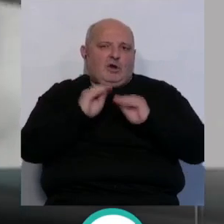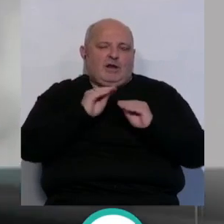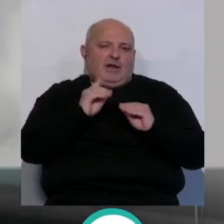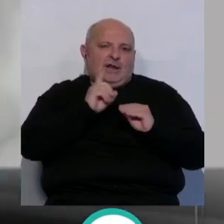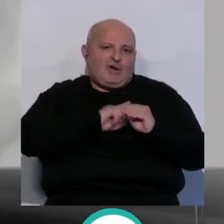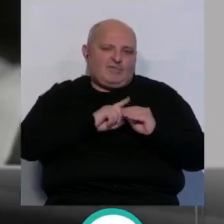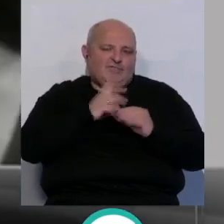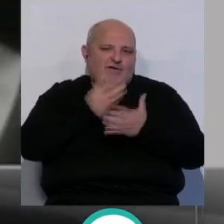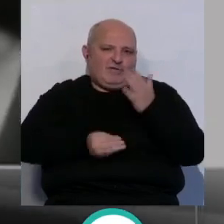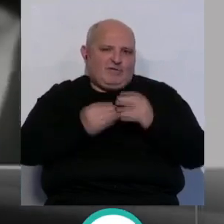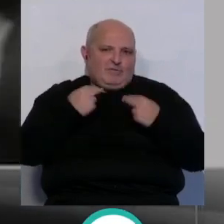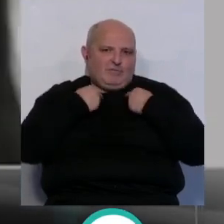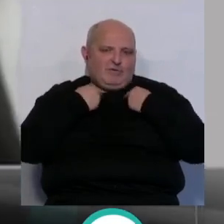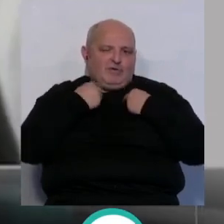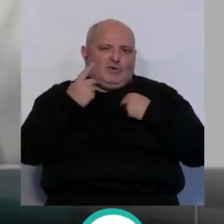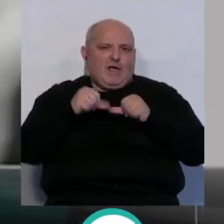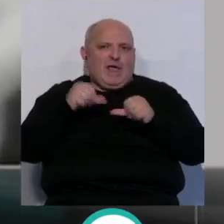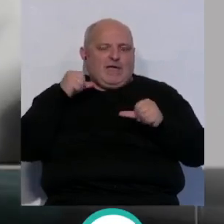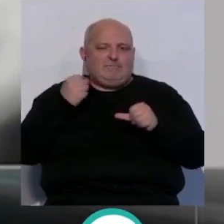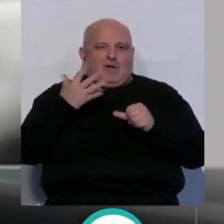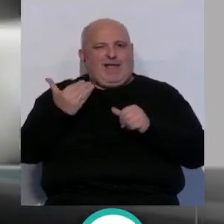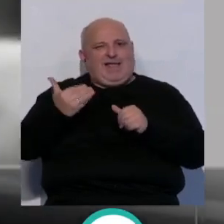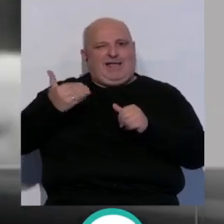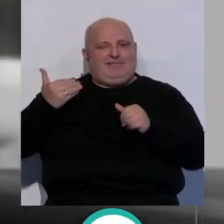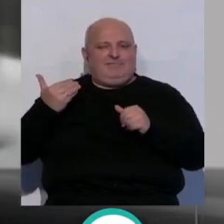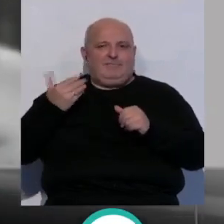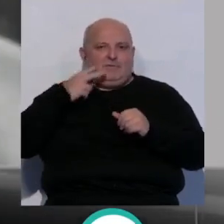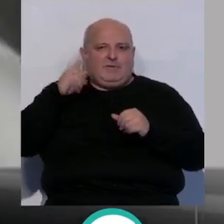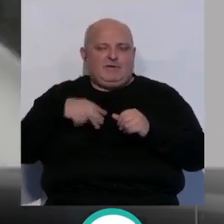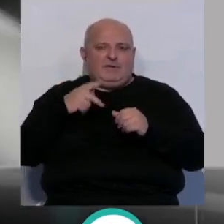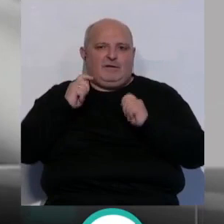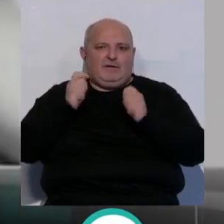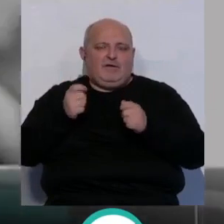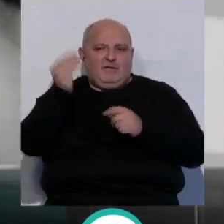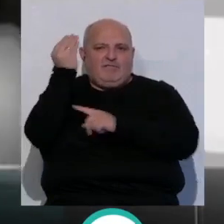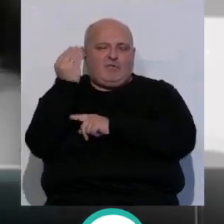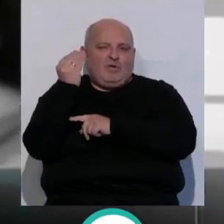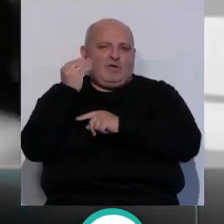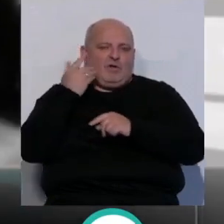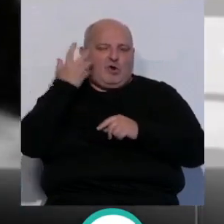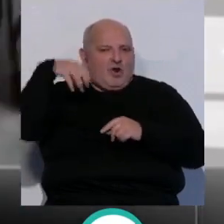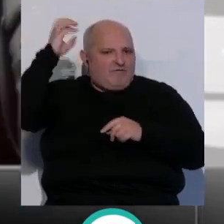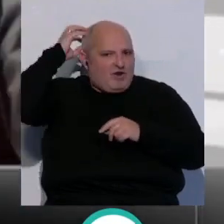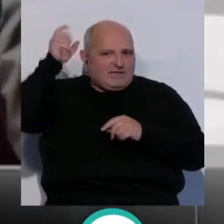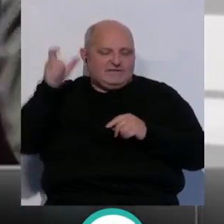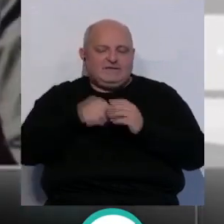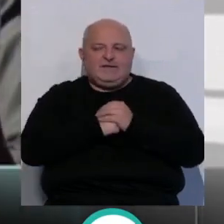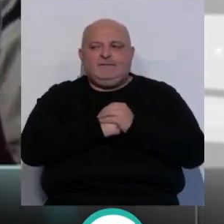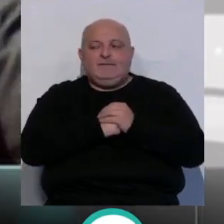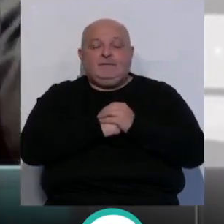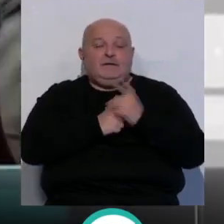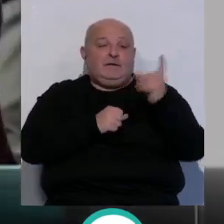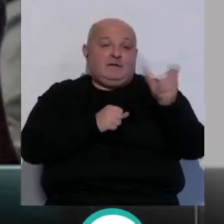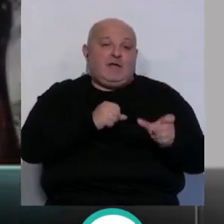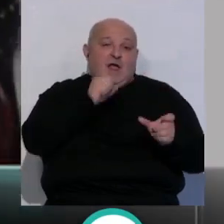error de la Diputación Provincial de no haber contado anteriormente con un reconocimiento a una figura como la de Lola Flores. Y